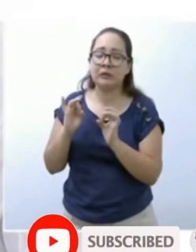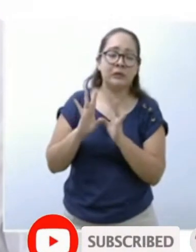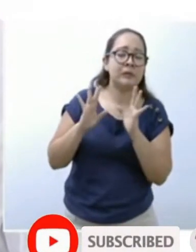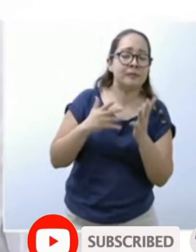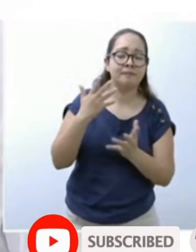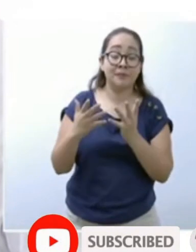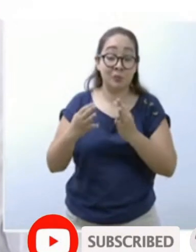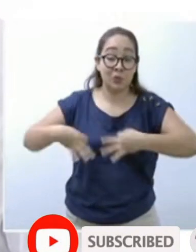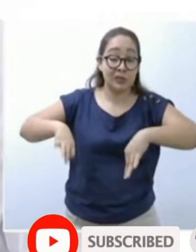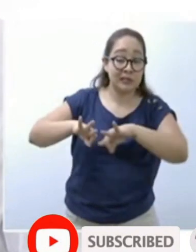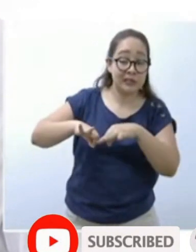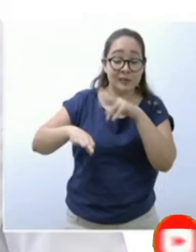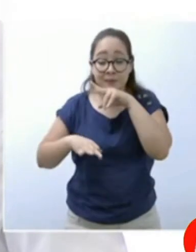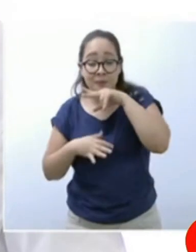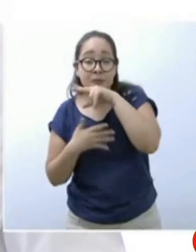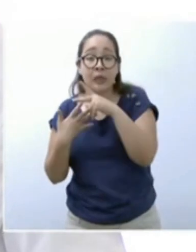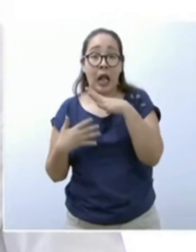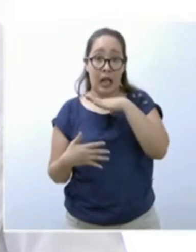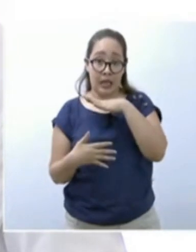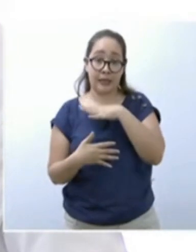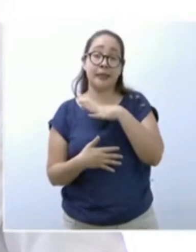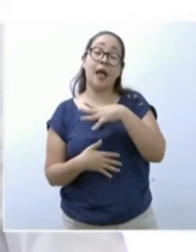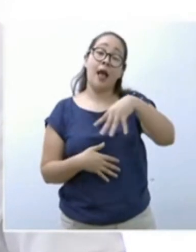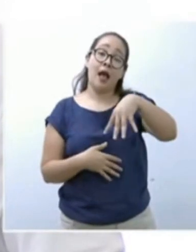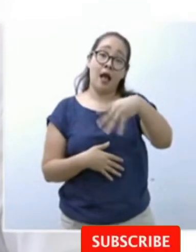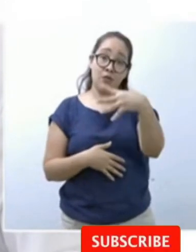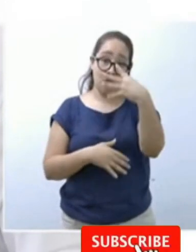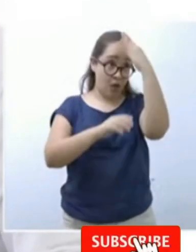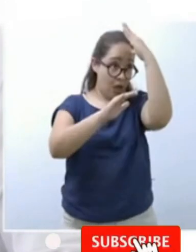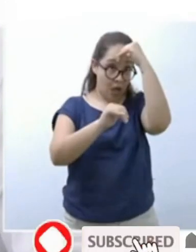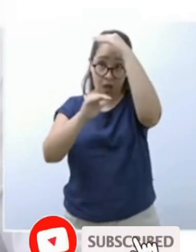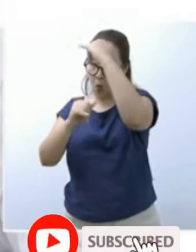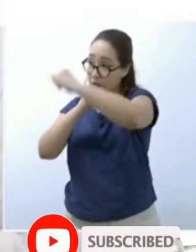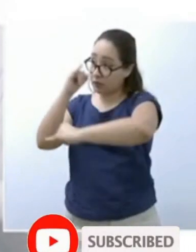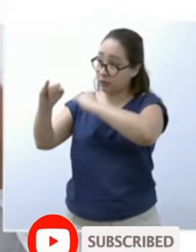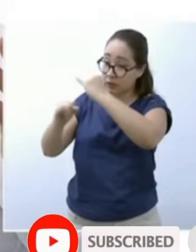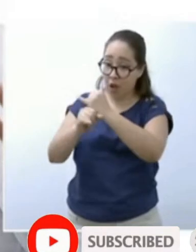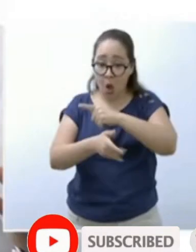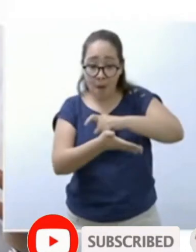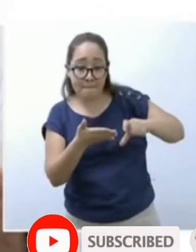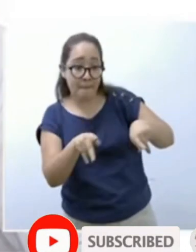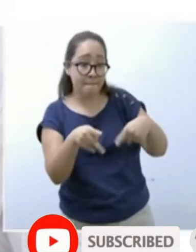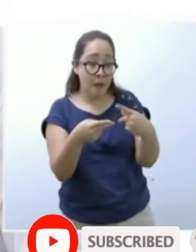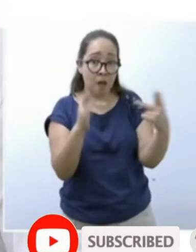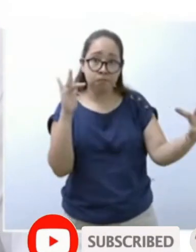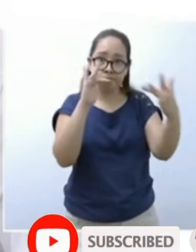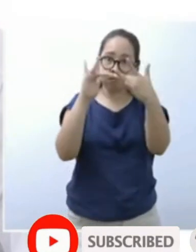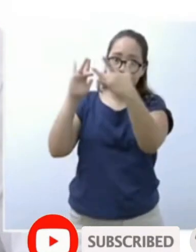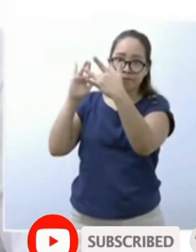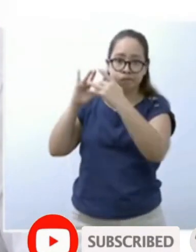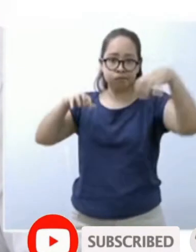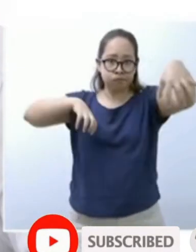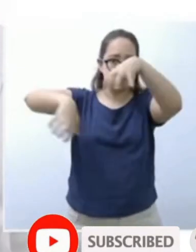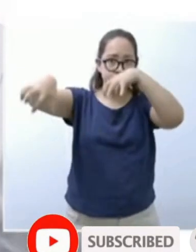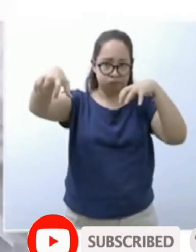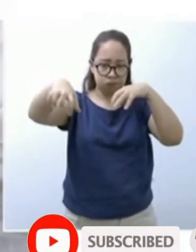donde tenemos más de 14 acuerdos comerciales con los mayores blocos comerciales del